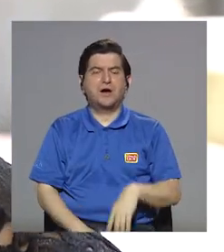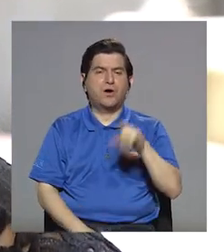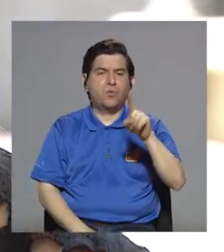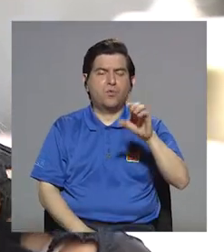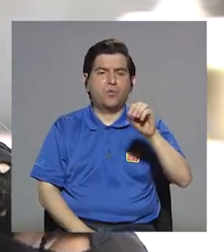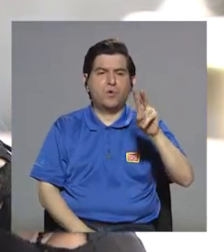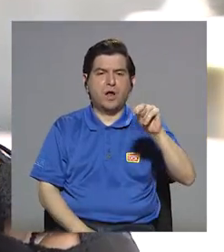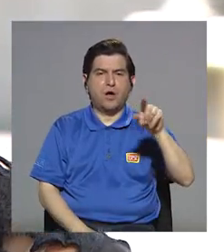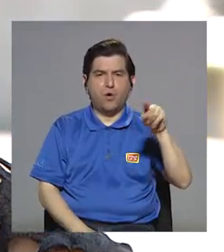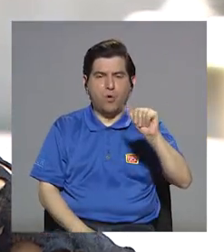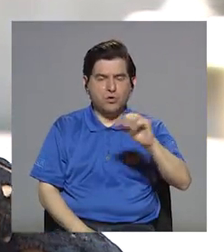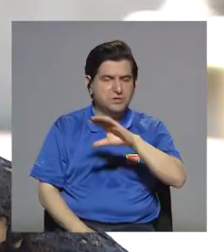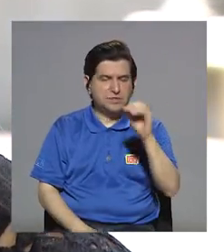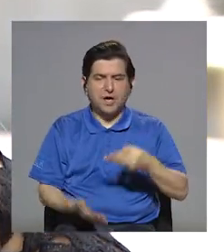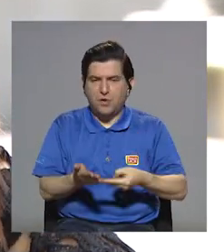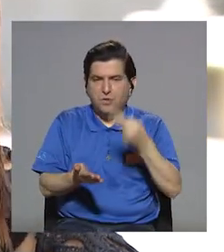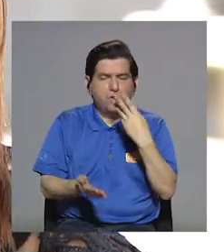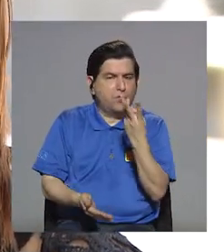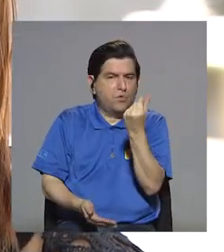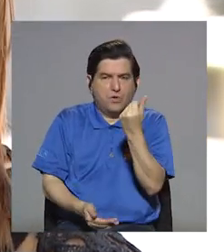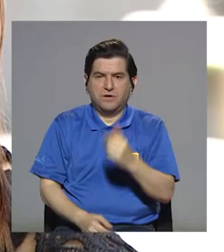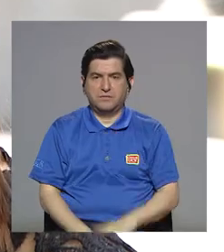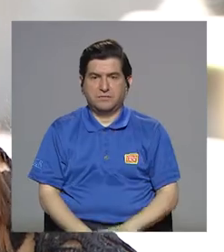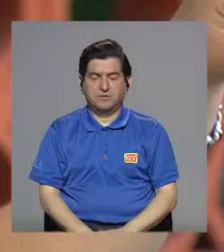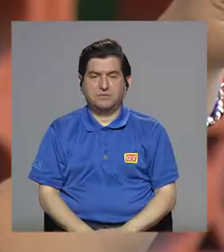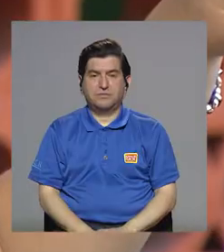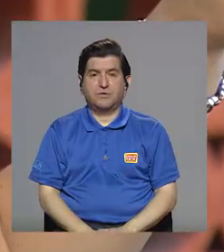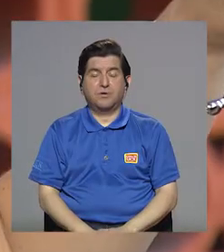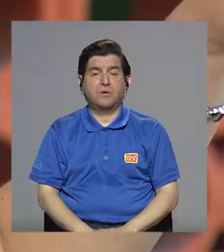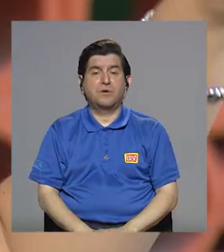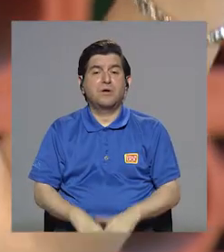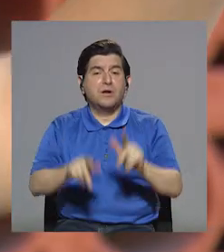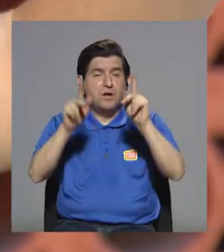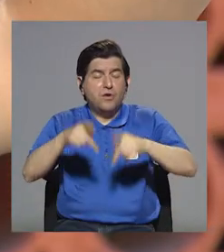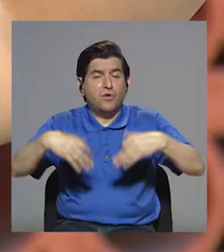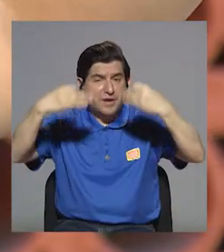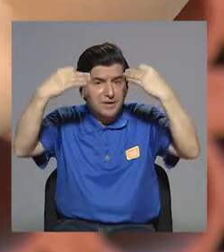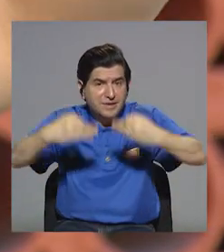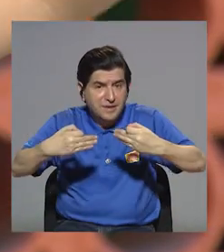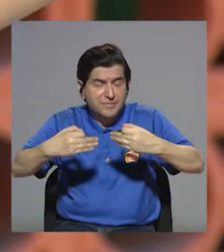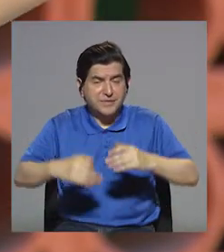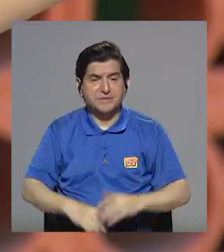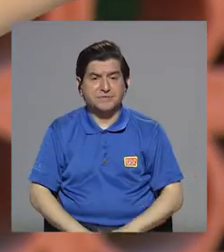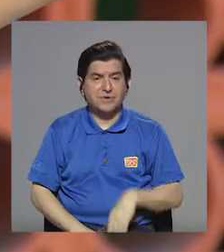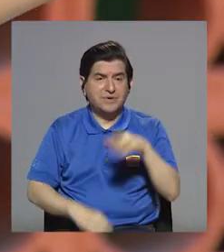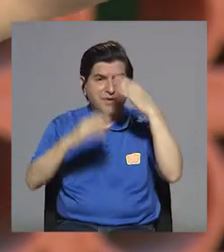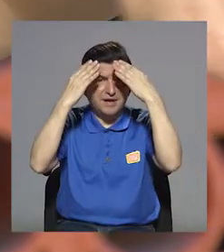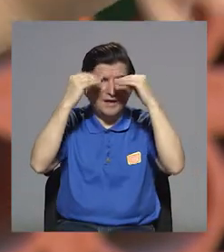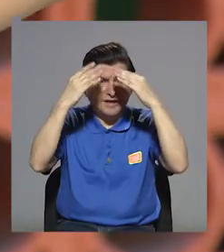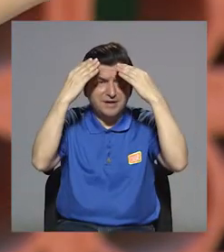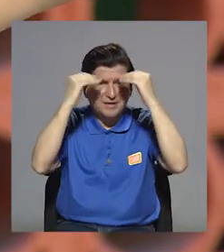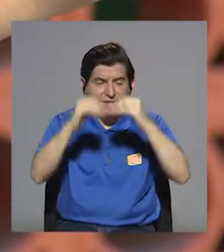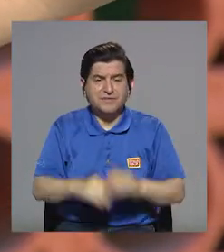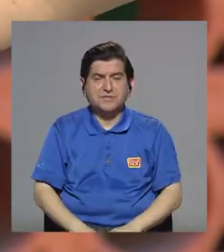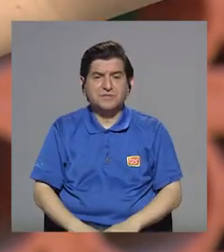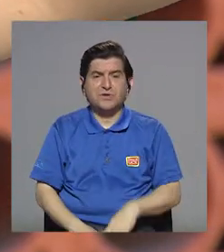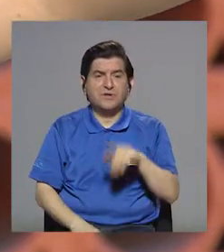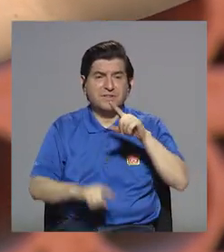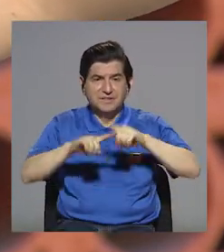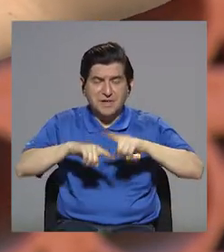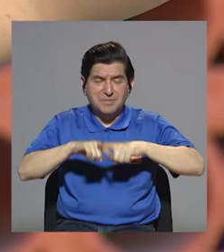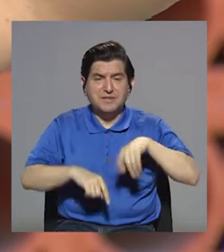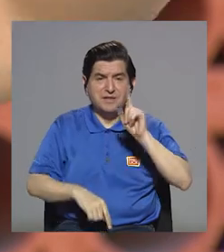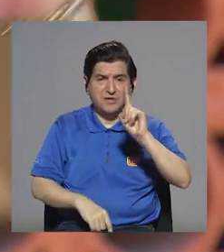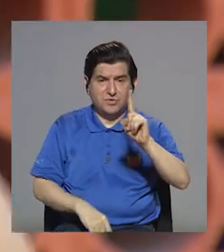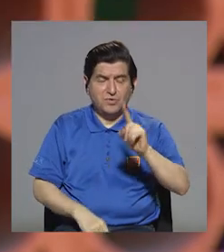onza, cuánto es una cucharadita. Ok, entonces, nosotros... que la persona decide, perdón, es que la información nutricional va a ser en función